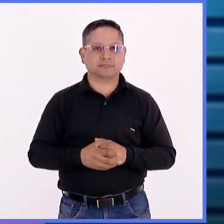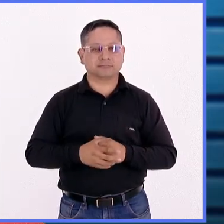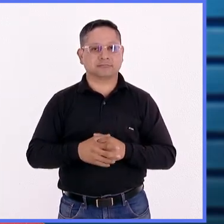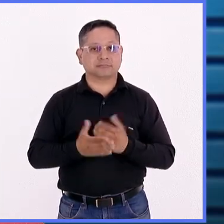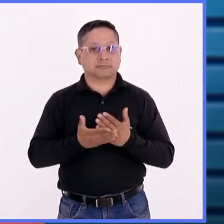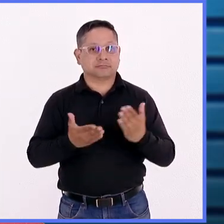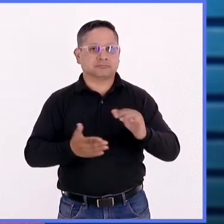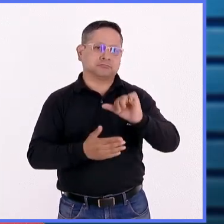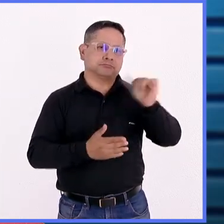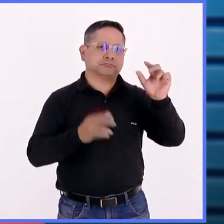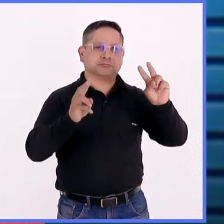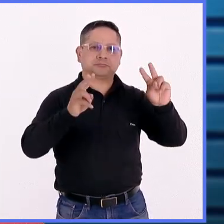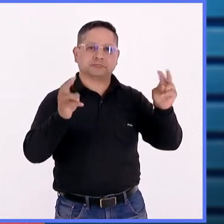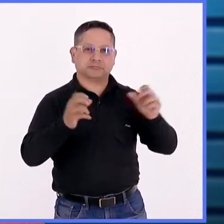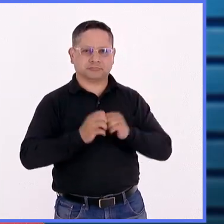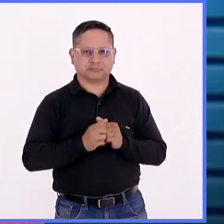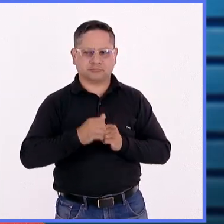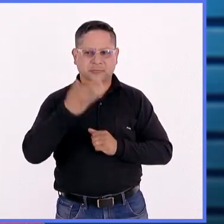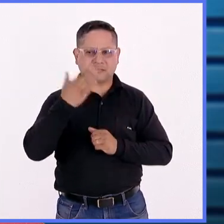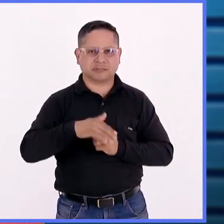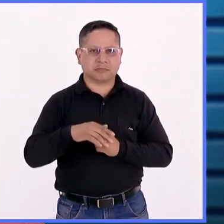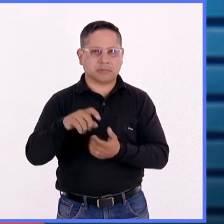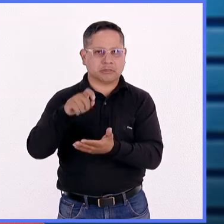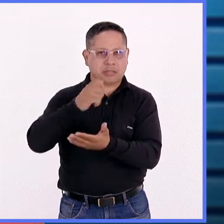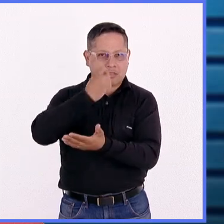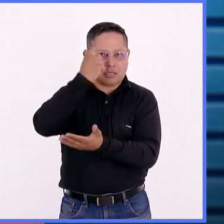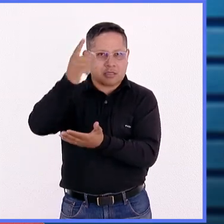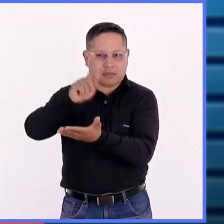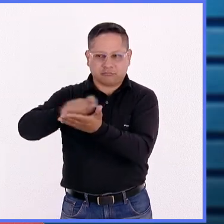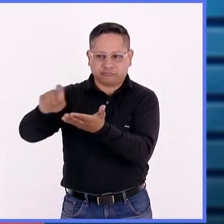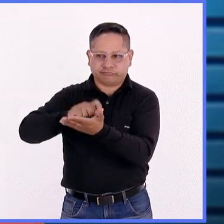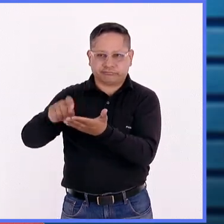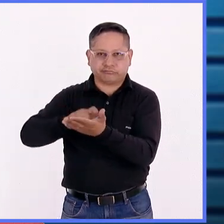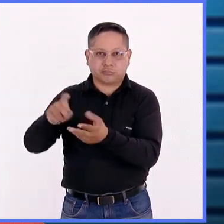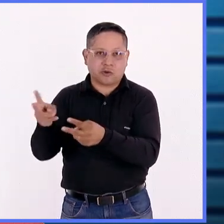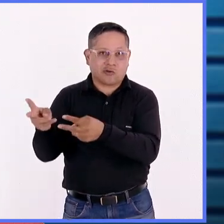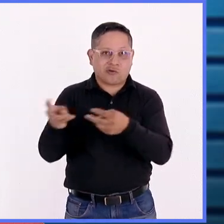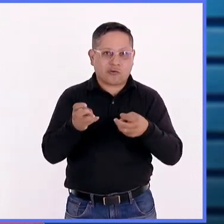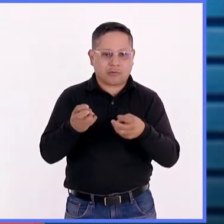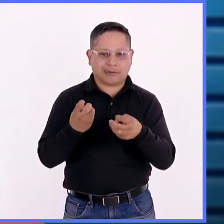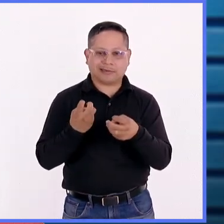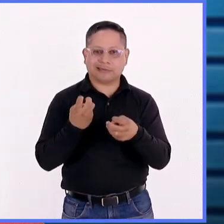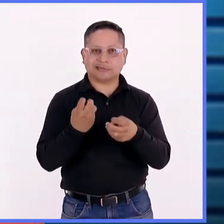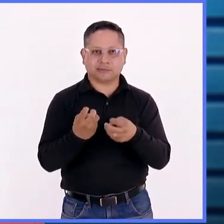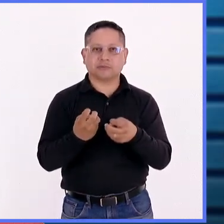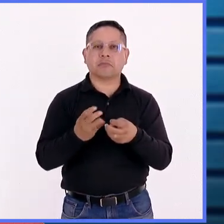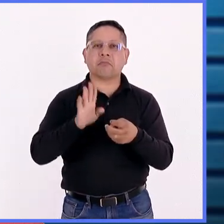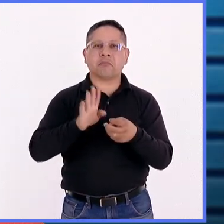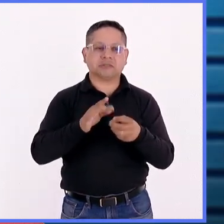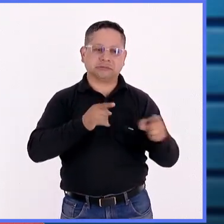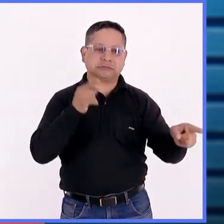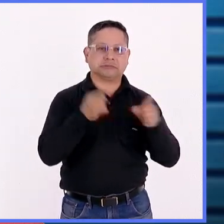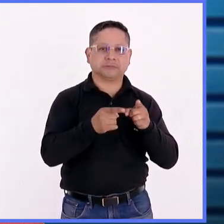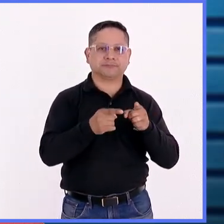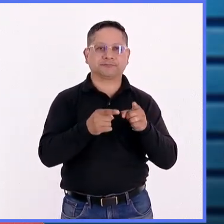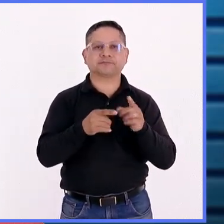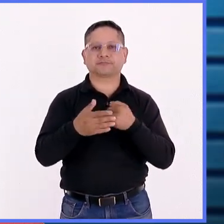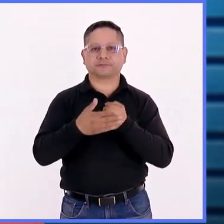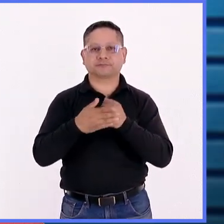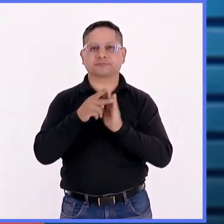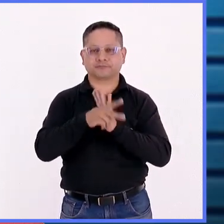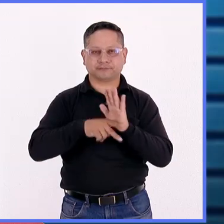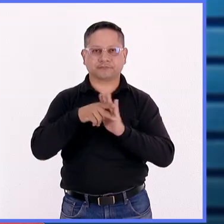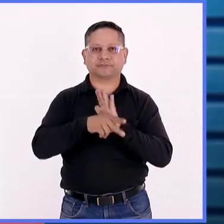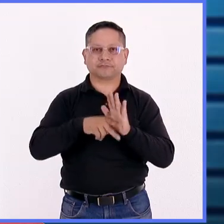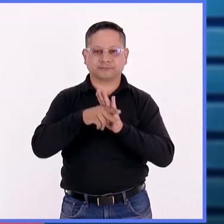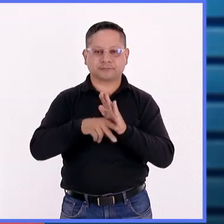Y ahora cambiamos de tema. El plagio académico es otra forma de violencia. Y sobre esta situación nos habla la cápsula de la campaña